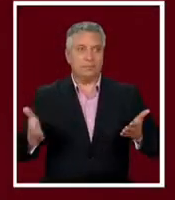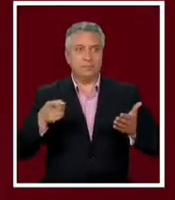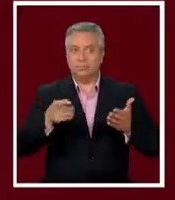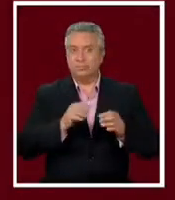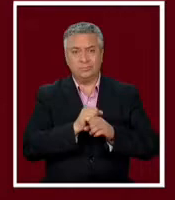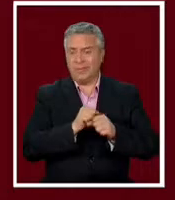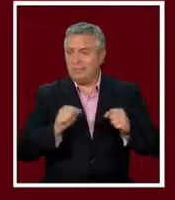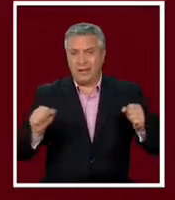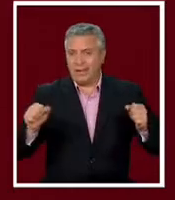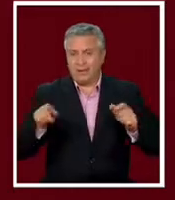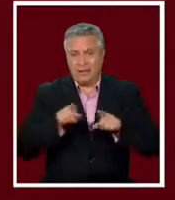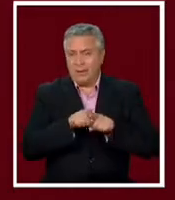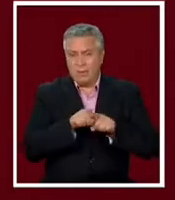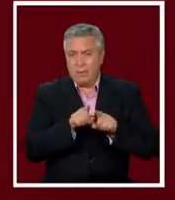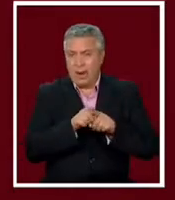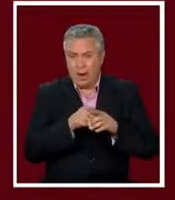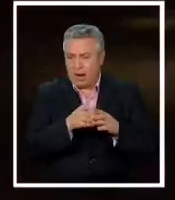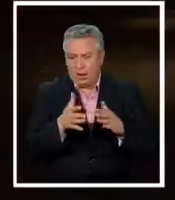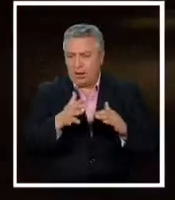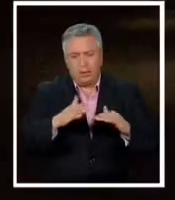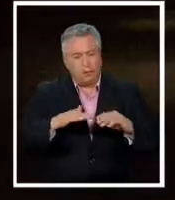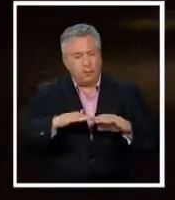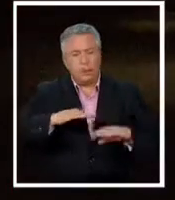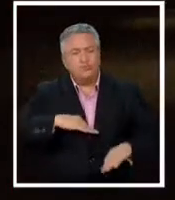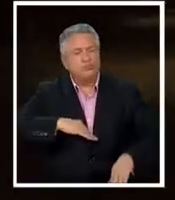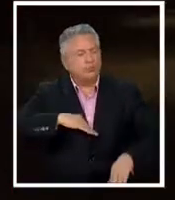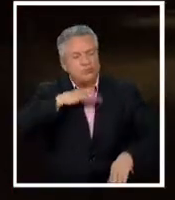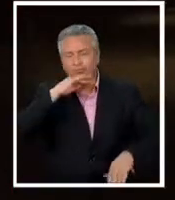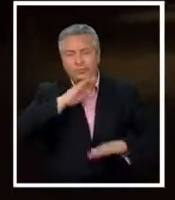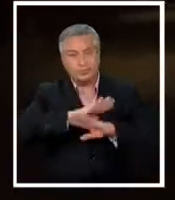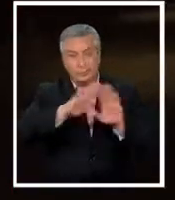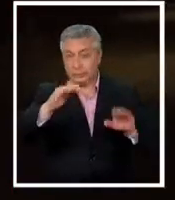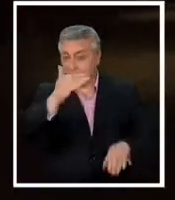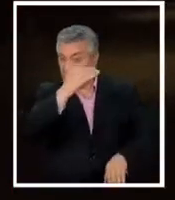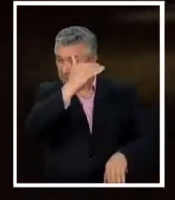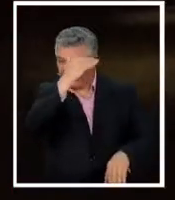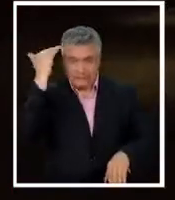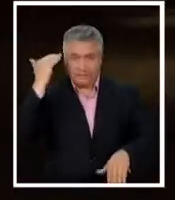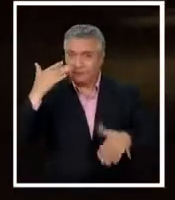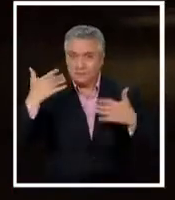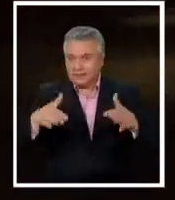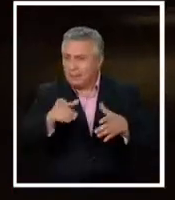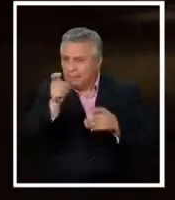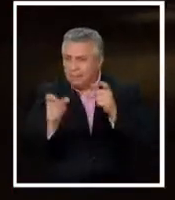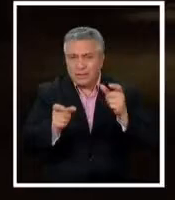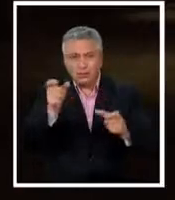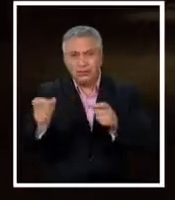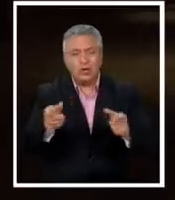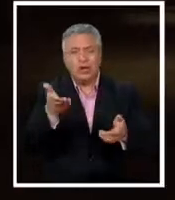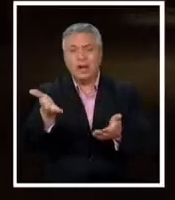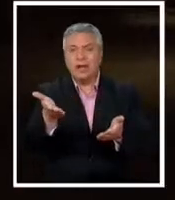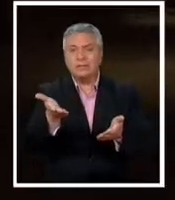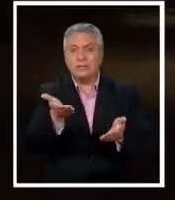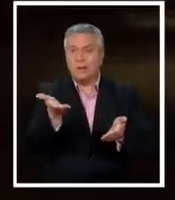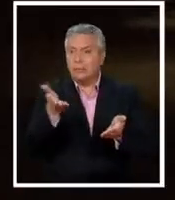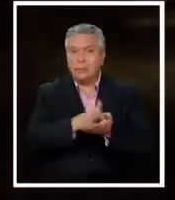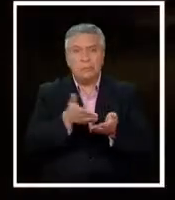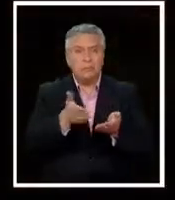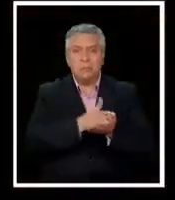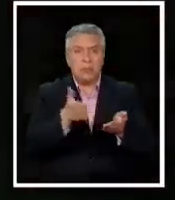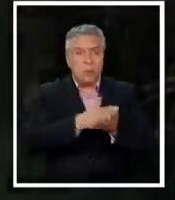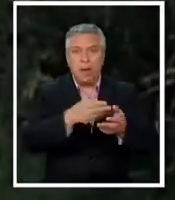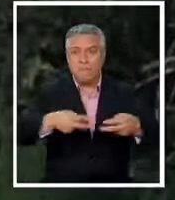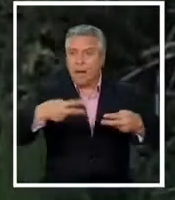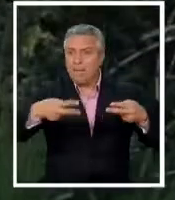los límites, ya siguen muriendo personas inocentes y el delincuente está en las